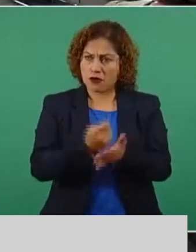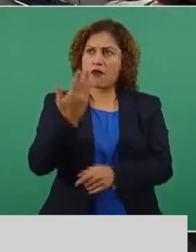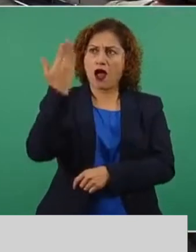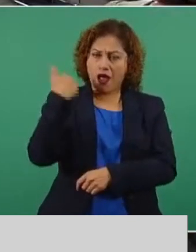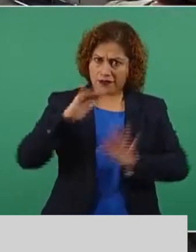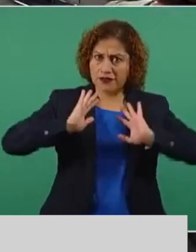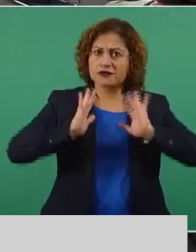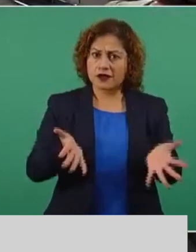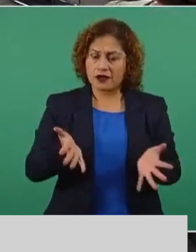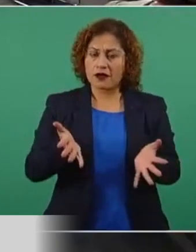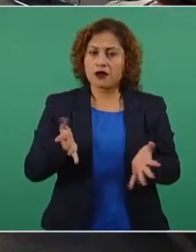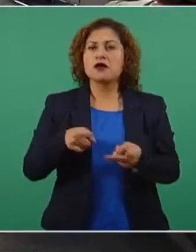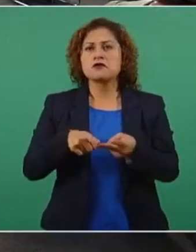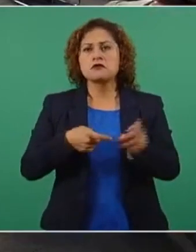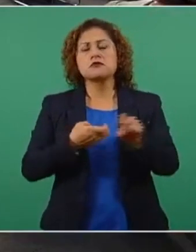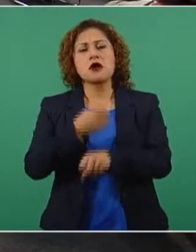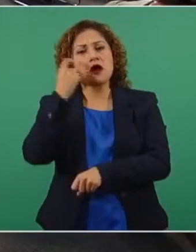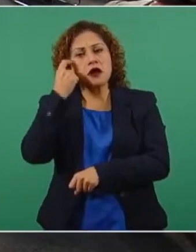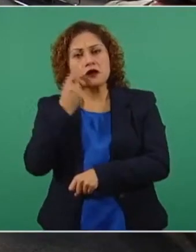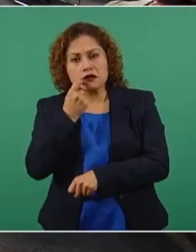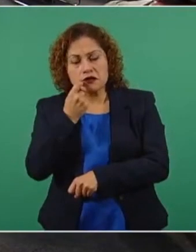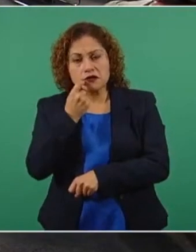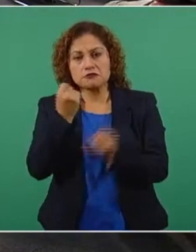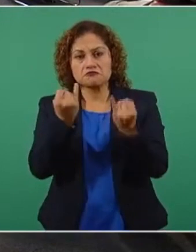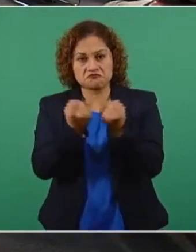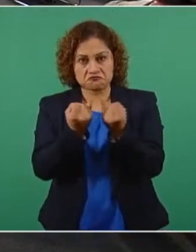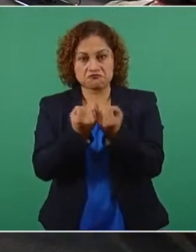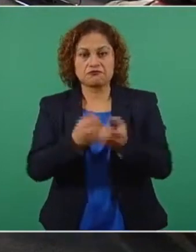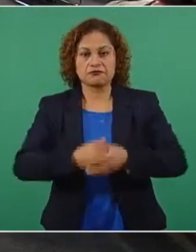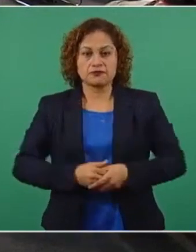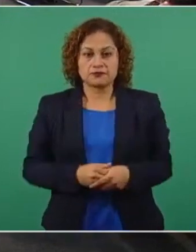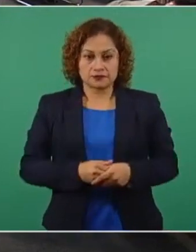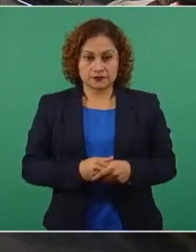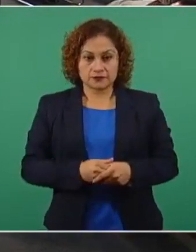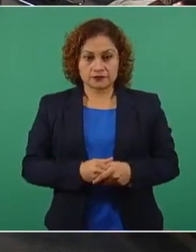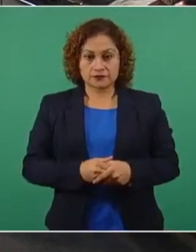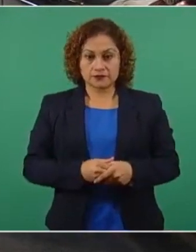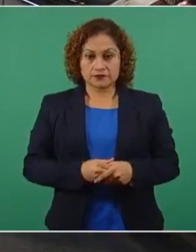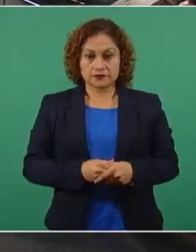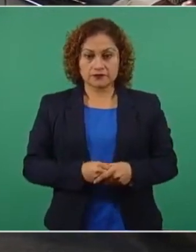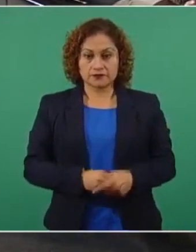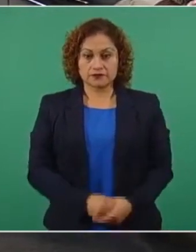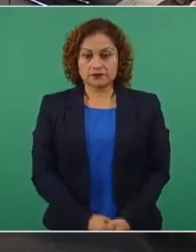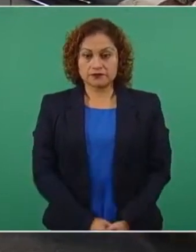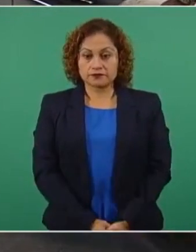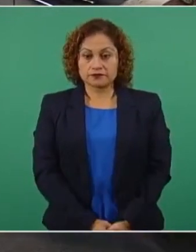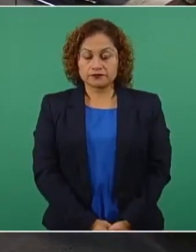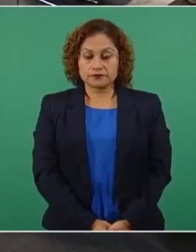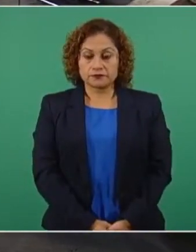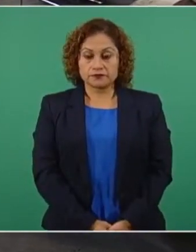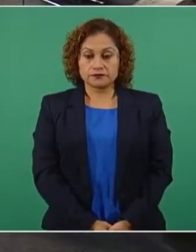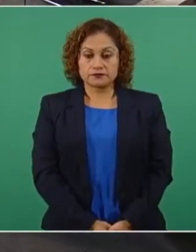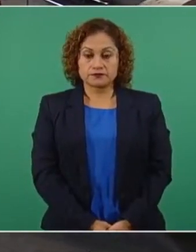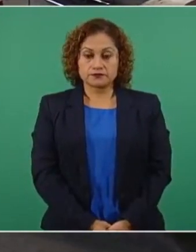una lista de personas acusadas de cometer el delito de lavado de dinero al sostener que él no dio instrucciones para el procedimiento en contra